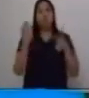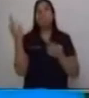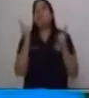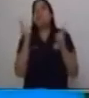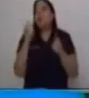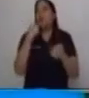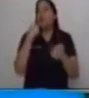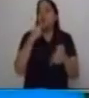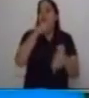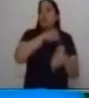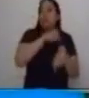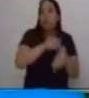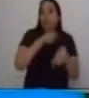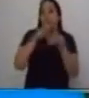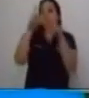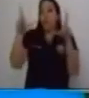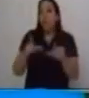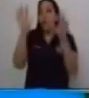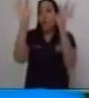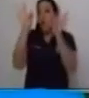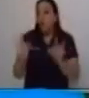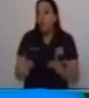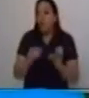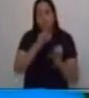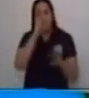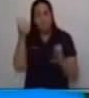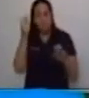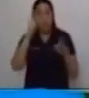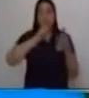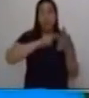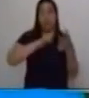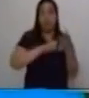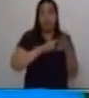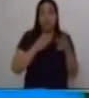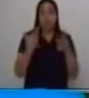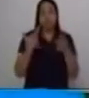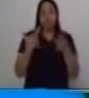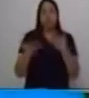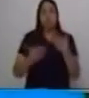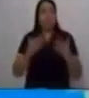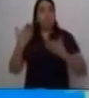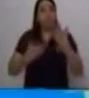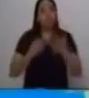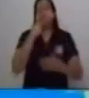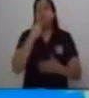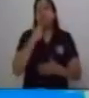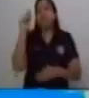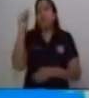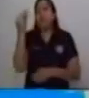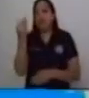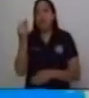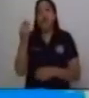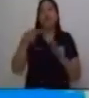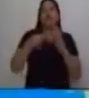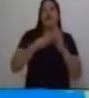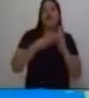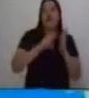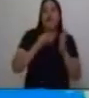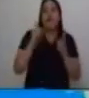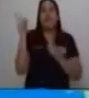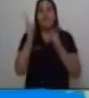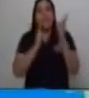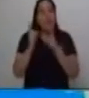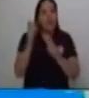sus nexos son que cual y cuyo y tenemos unos ejemplos acá ese hombre cuyo nombre es Raúl nada